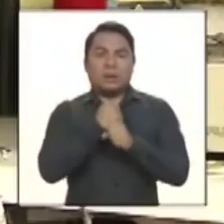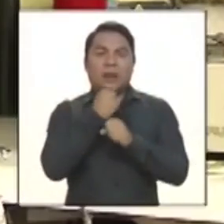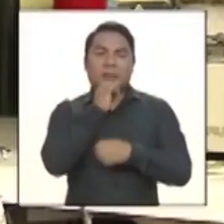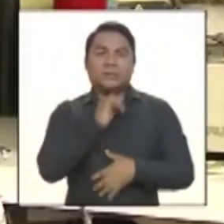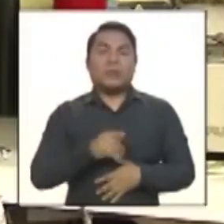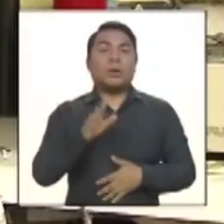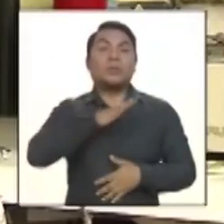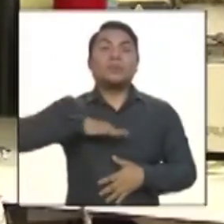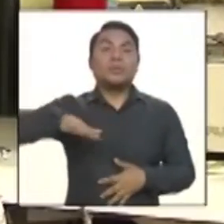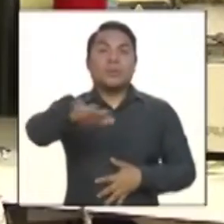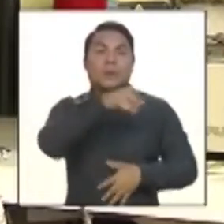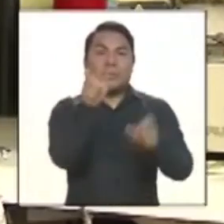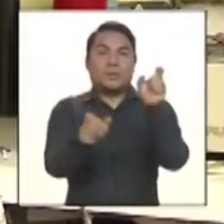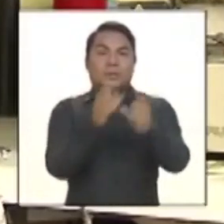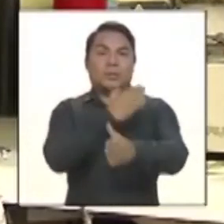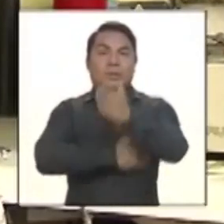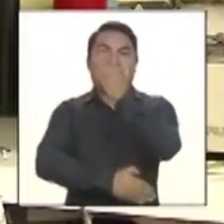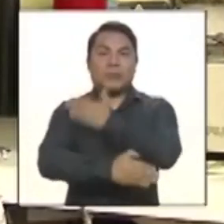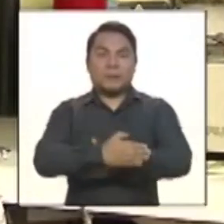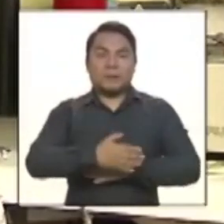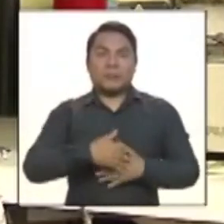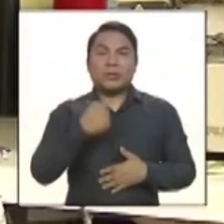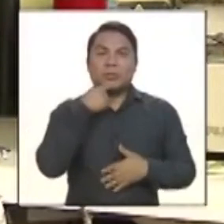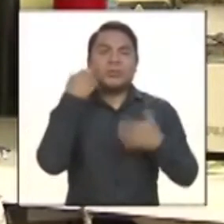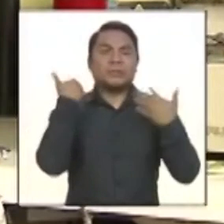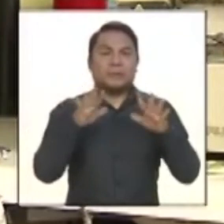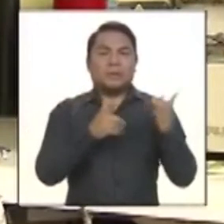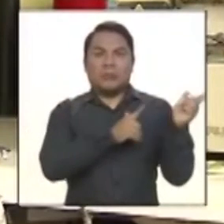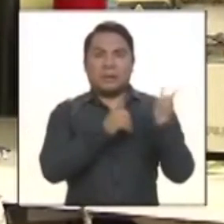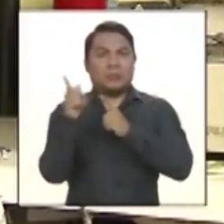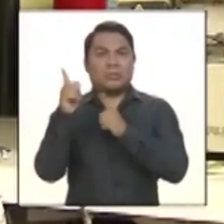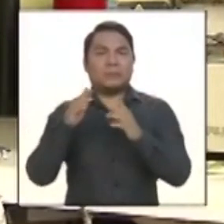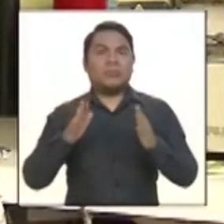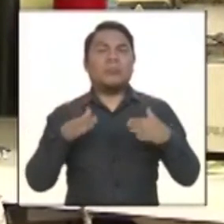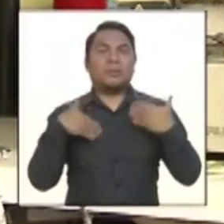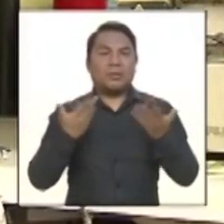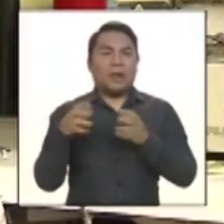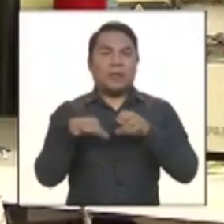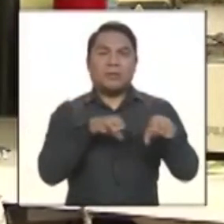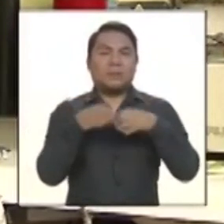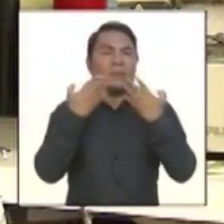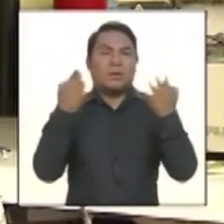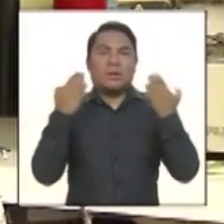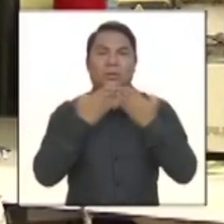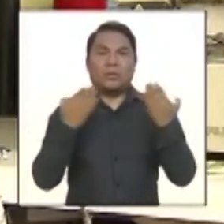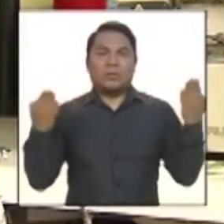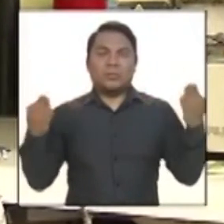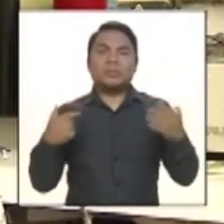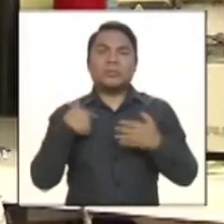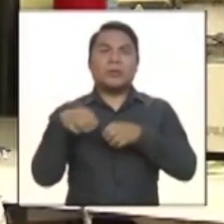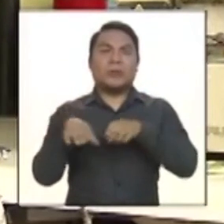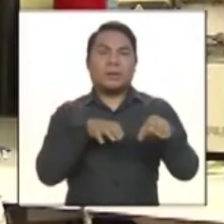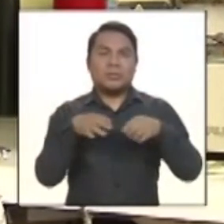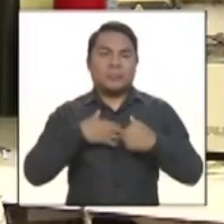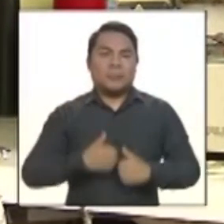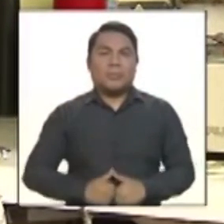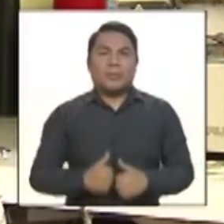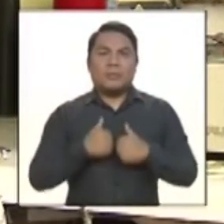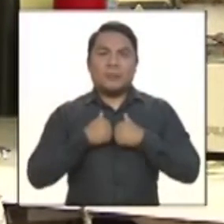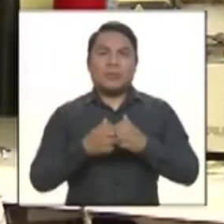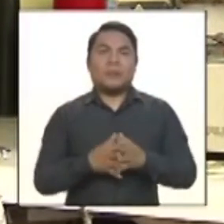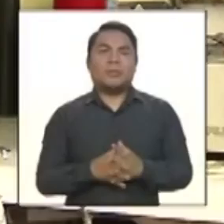Todas las personas con discapacidad estamos preparadas para hacer cosas que hacemos en la vida.